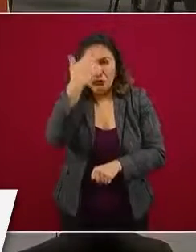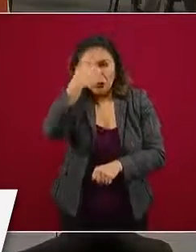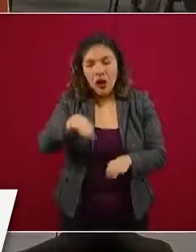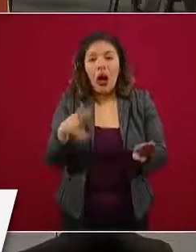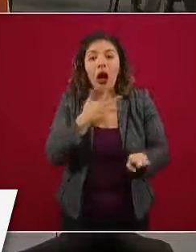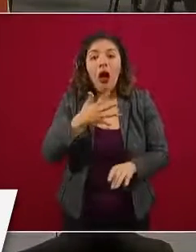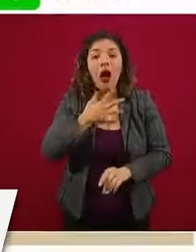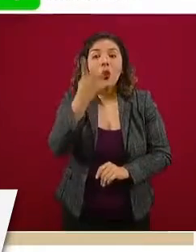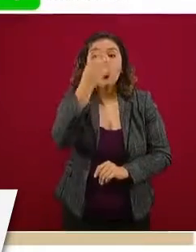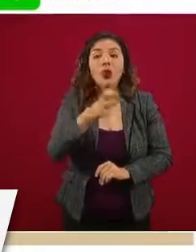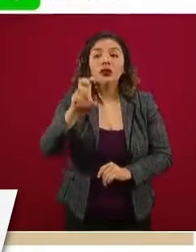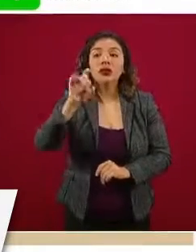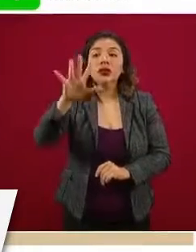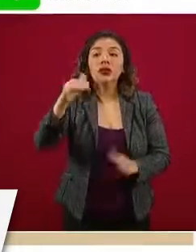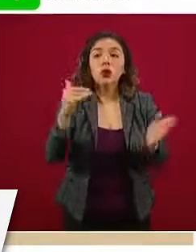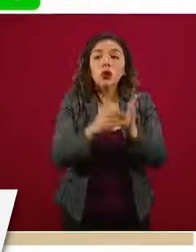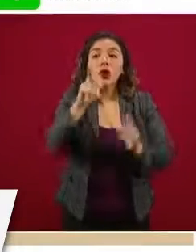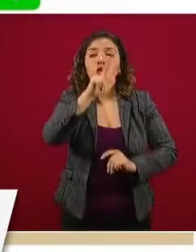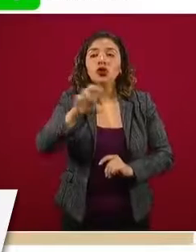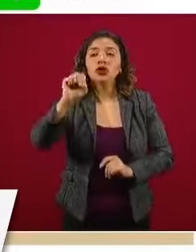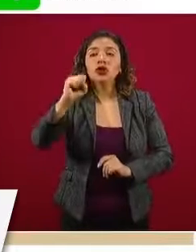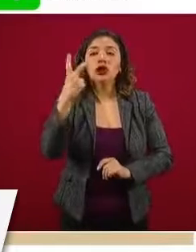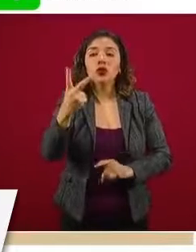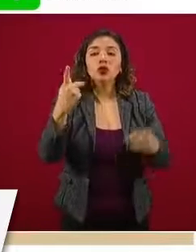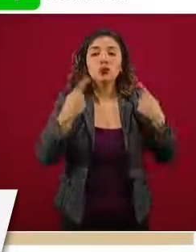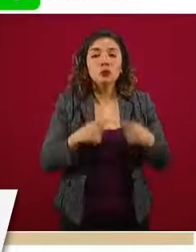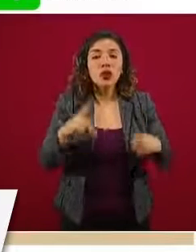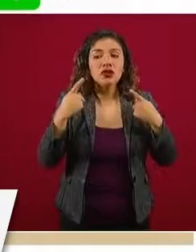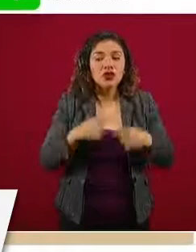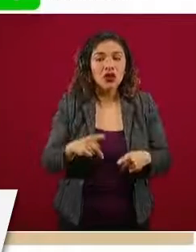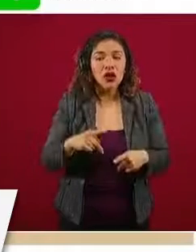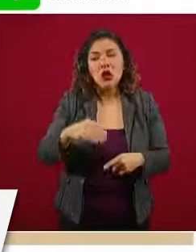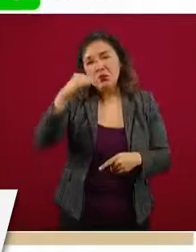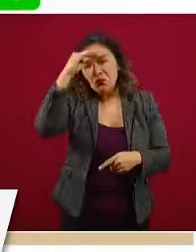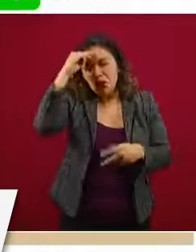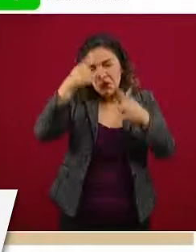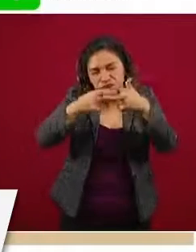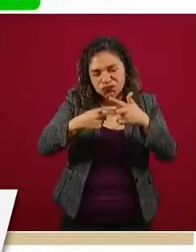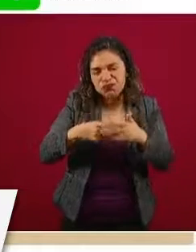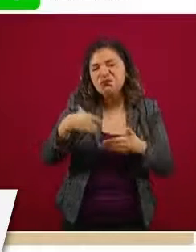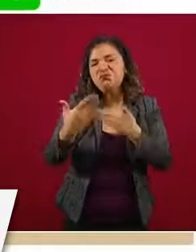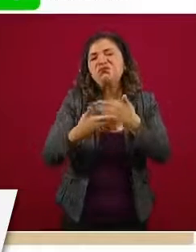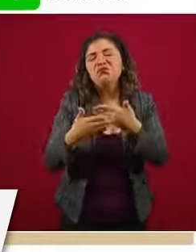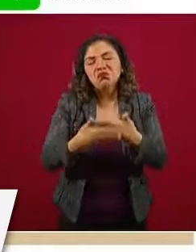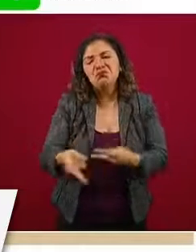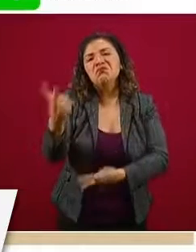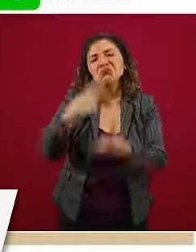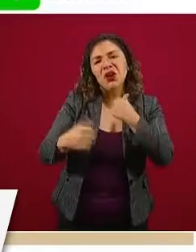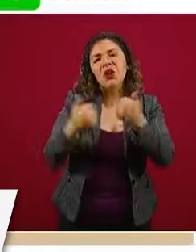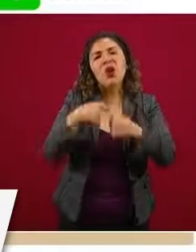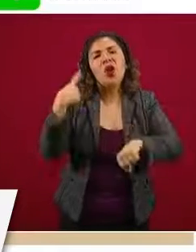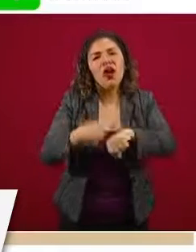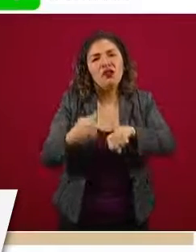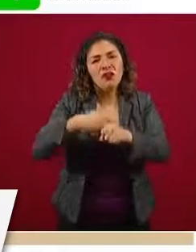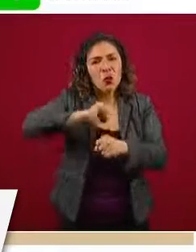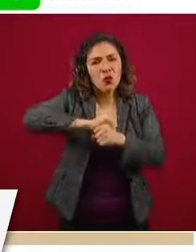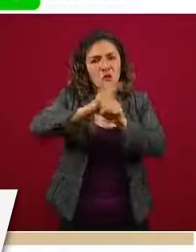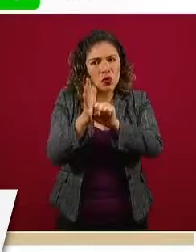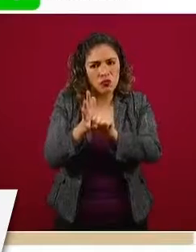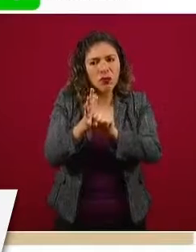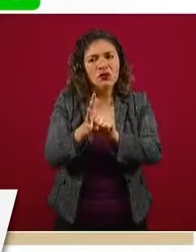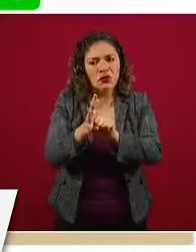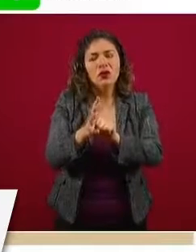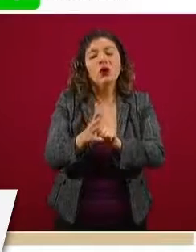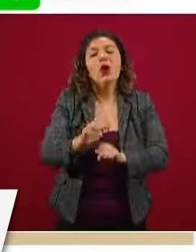tenemos 435 mil 862 personas que se estima tienen en la enfermedad COVID de las